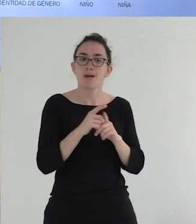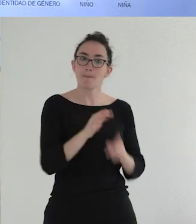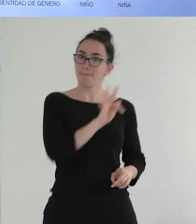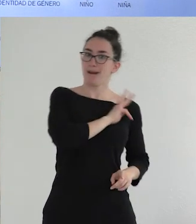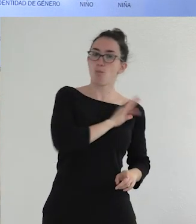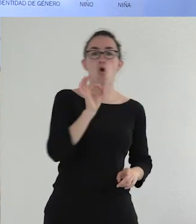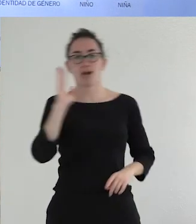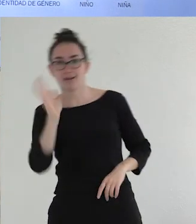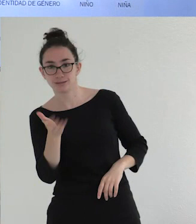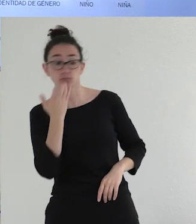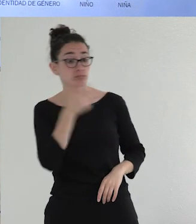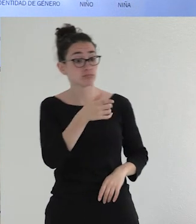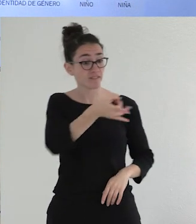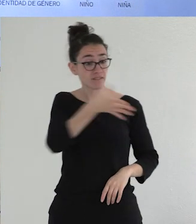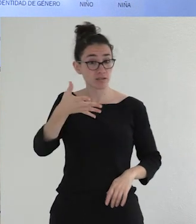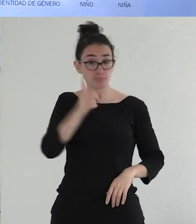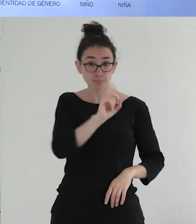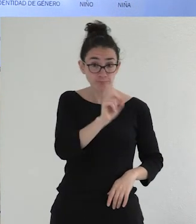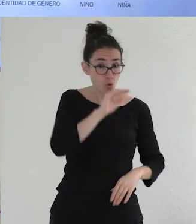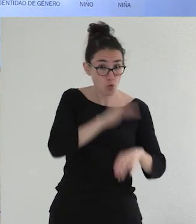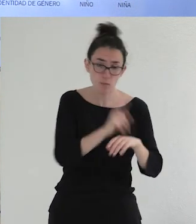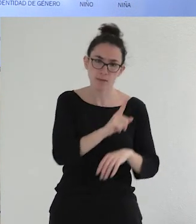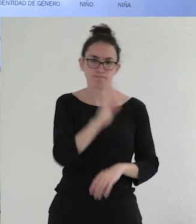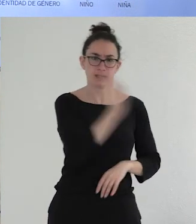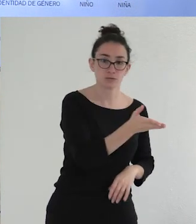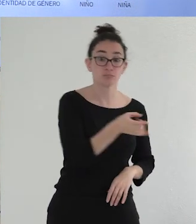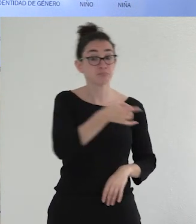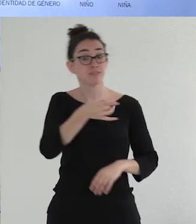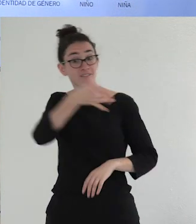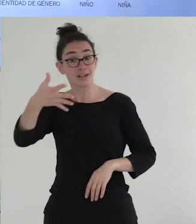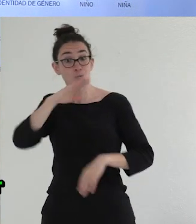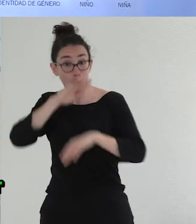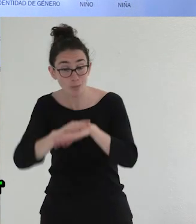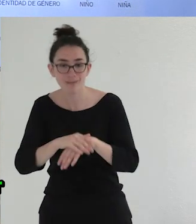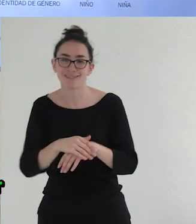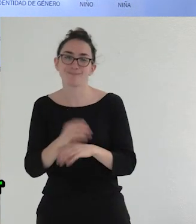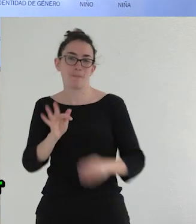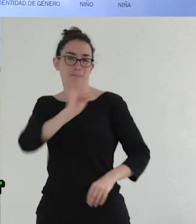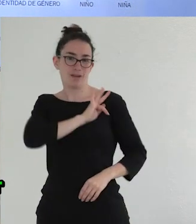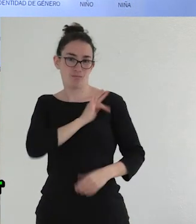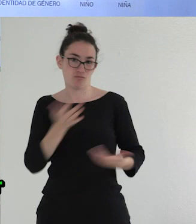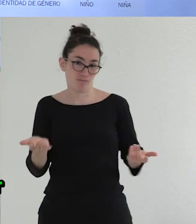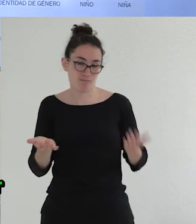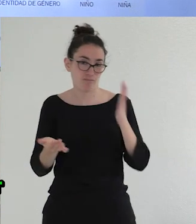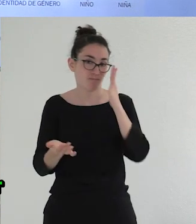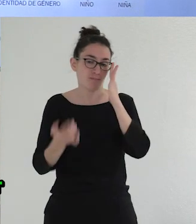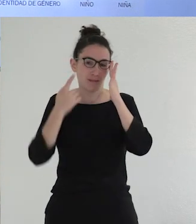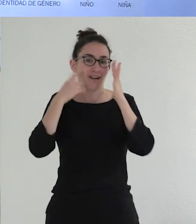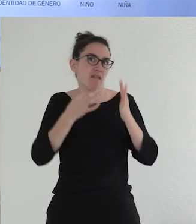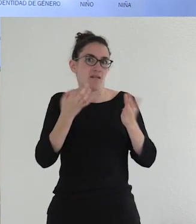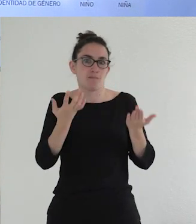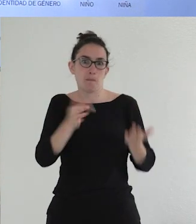hay castigo social para que no cubre la flecha y hay premio para que la cumple. Habría que ver si el premio es tal, pero en cualquier caso parece ser que hay un